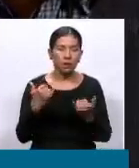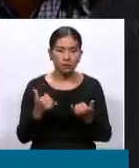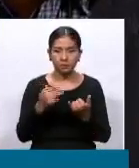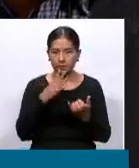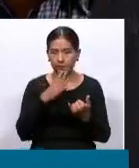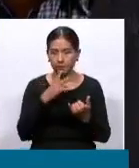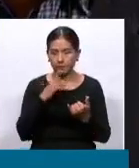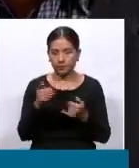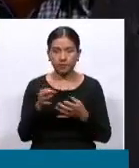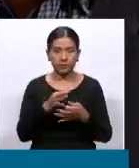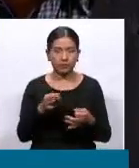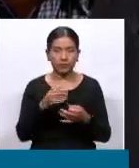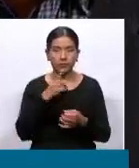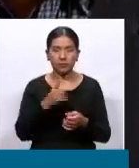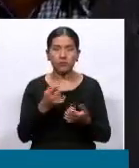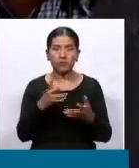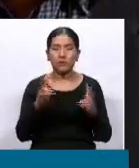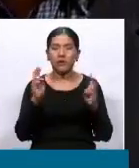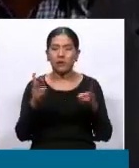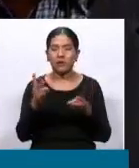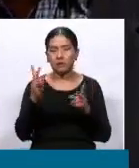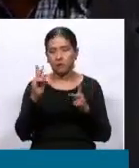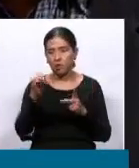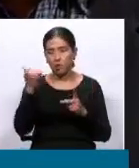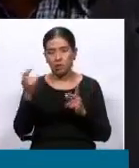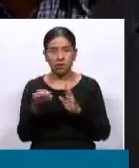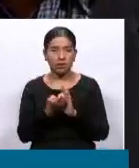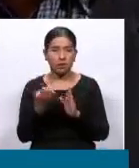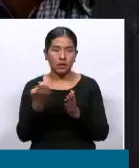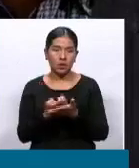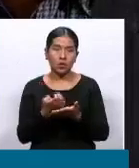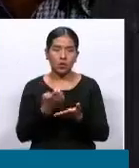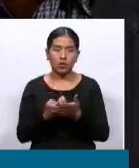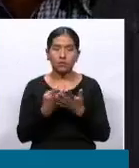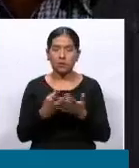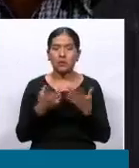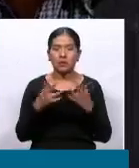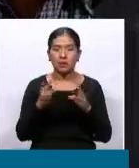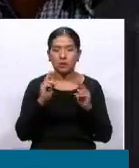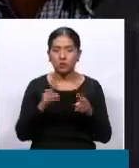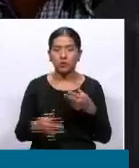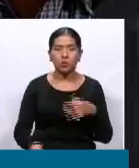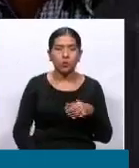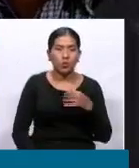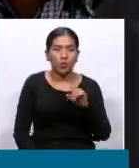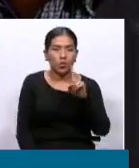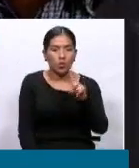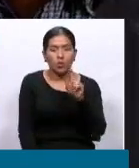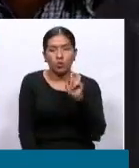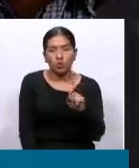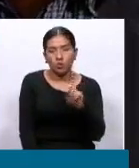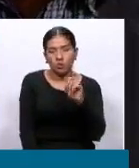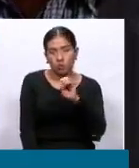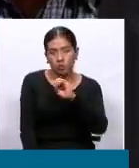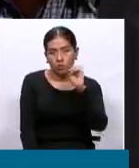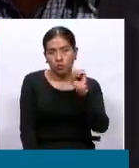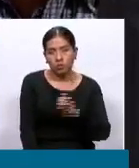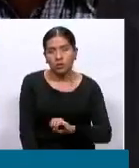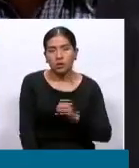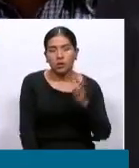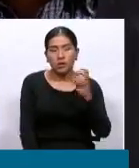estimación de un economista llegaba al 1% del crecimiento del PIB.